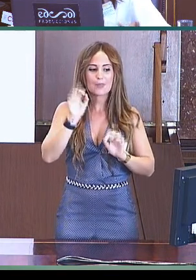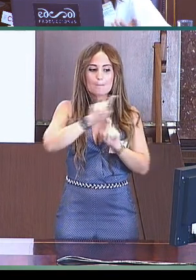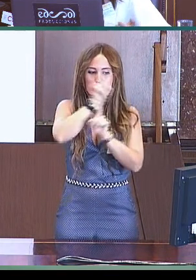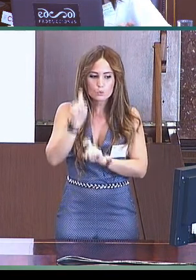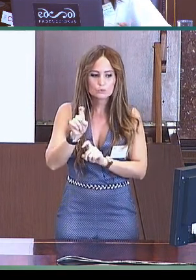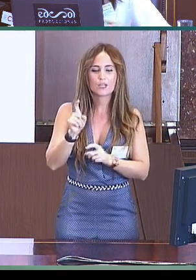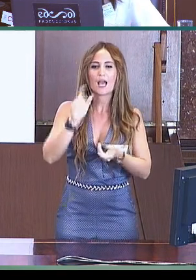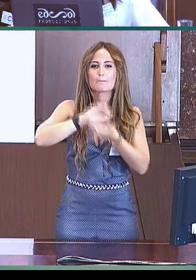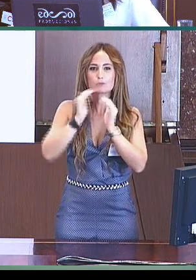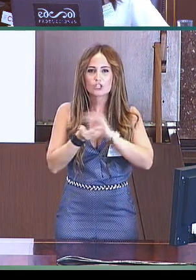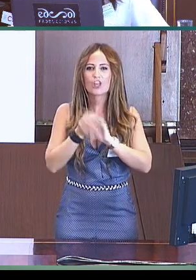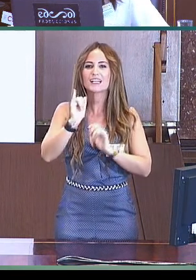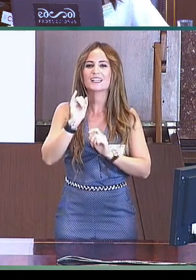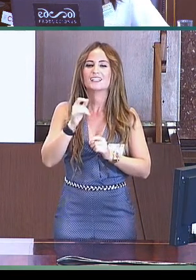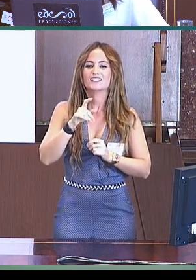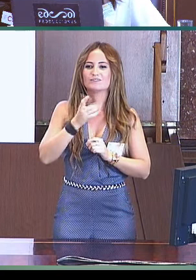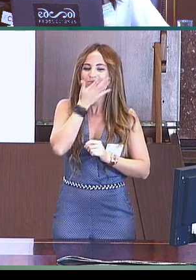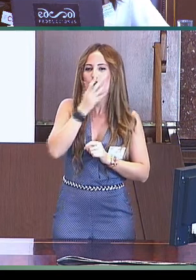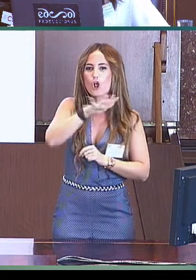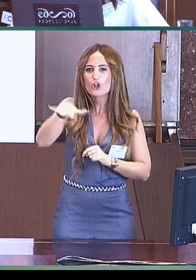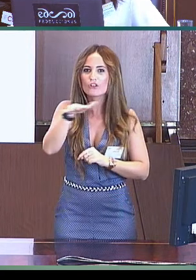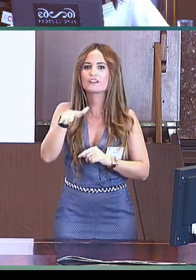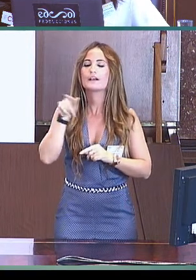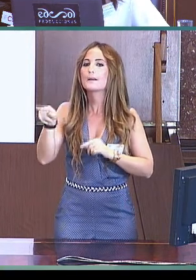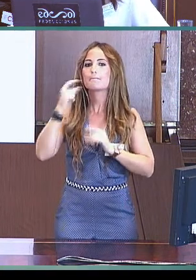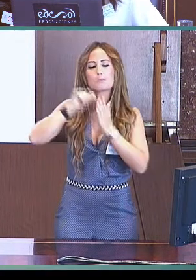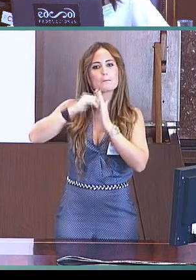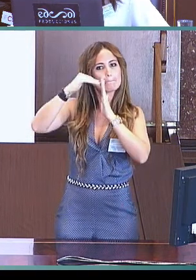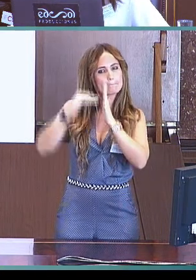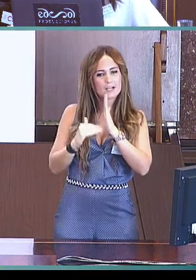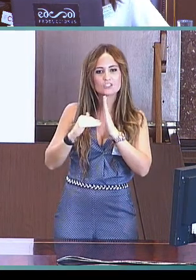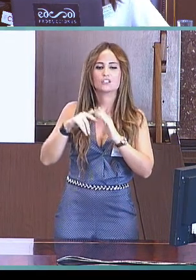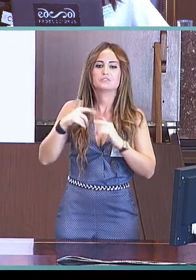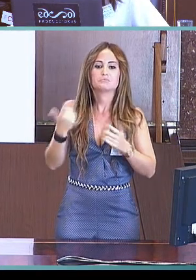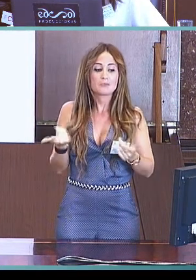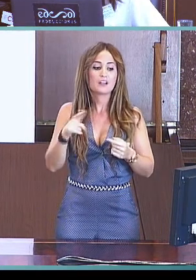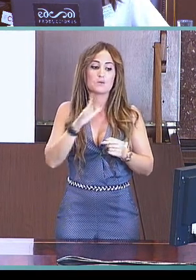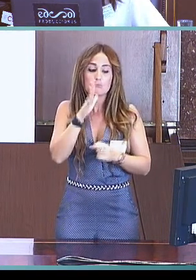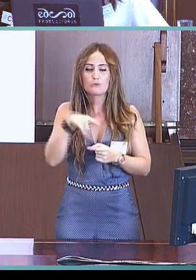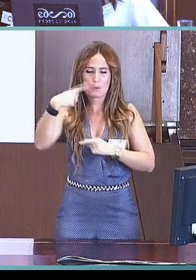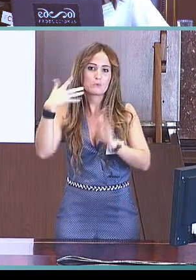preguntas y preposiciones y locativos, a lo que después buscaremos alguna explicación.